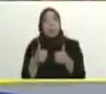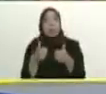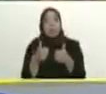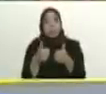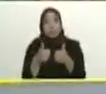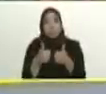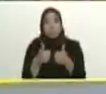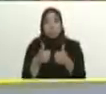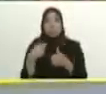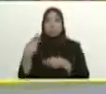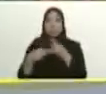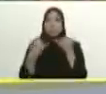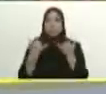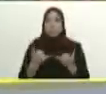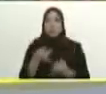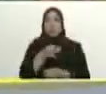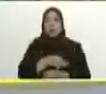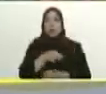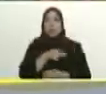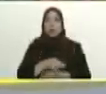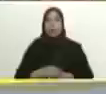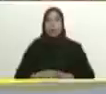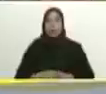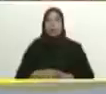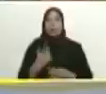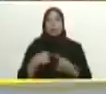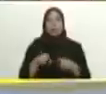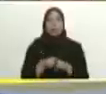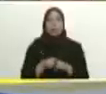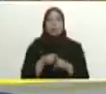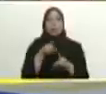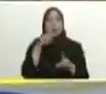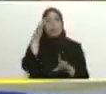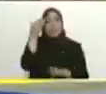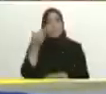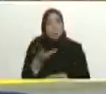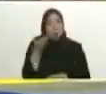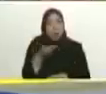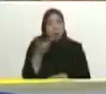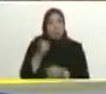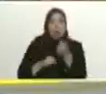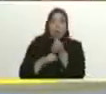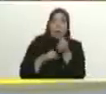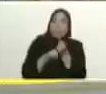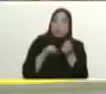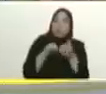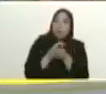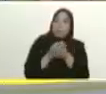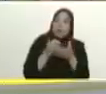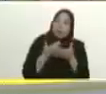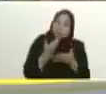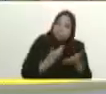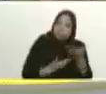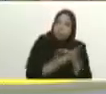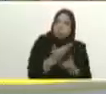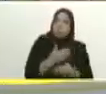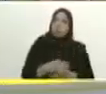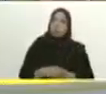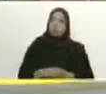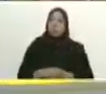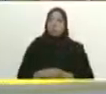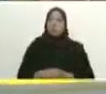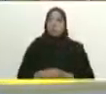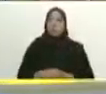que la comunidad china haya dado este apoyo solidario entonces